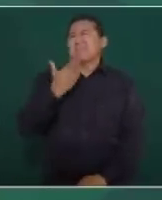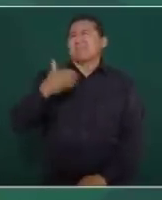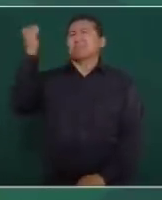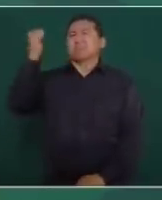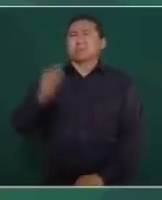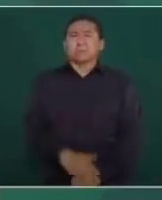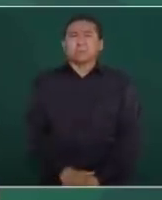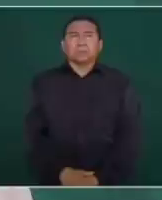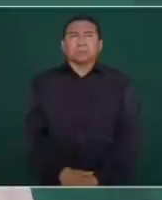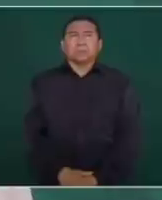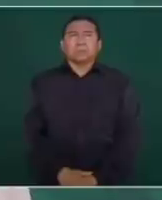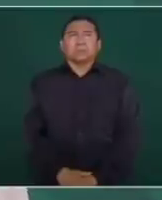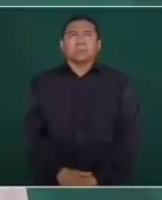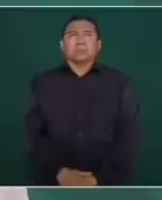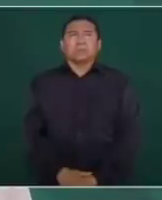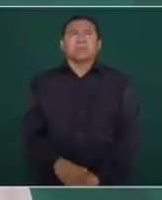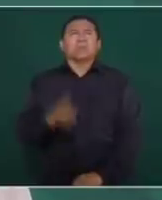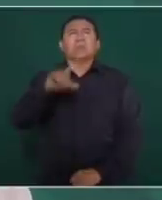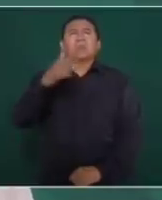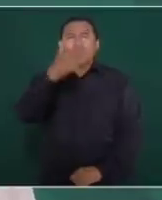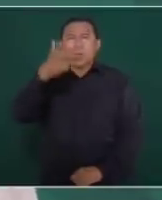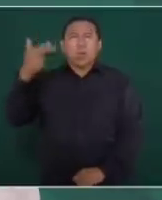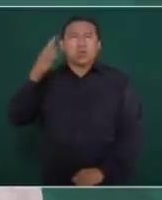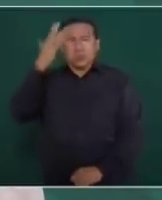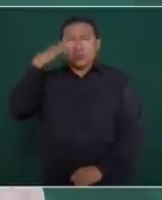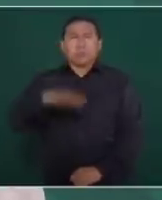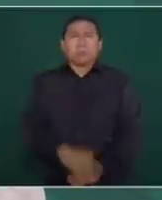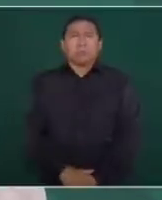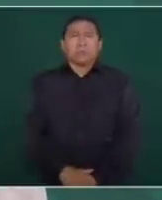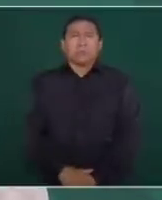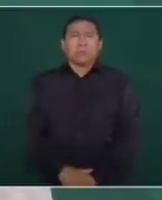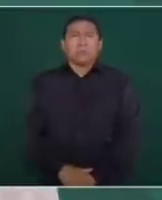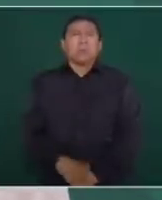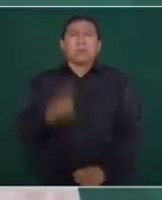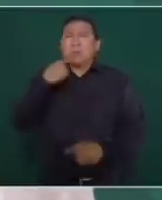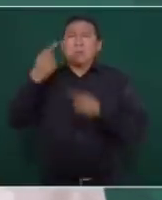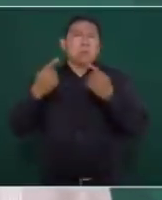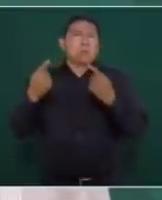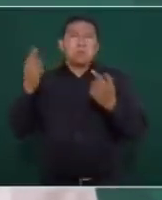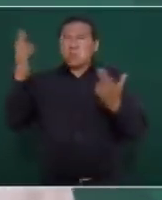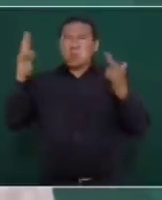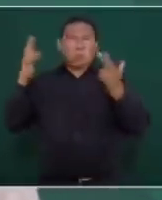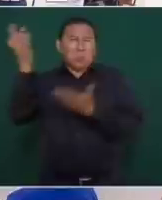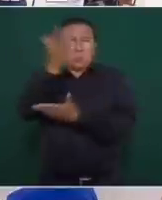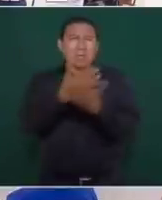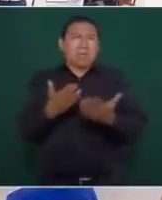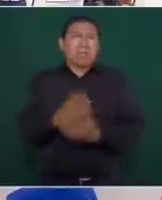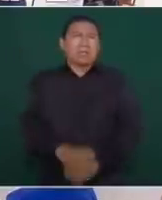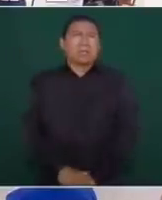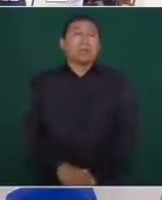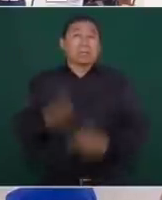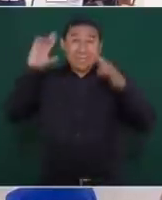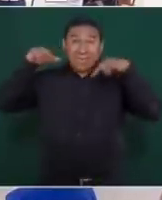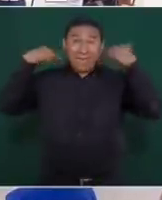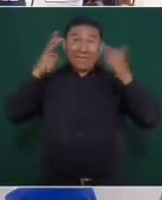yo supe de ese hotel porque fue parte del escándalo de lo del rey de España,